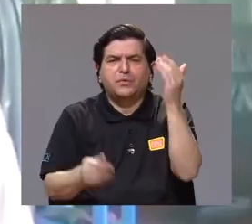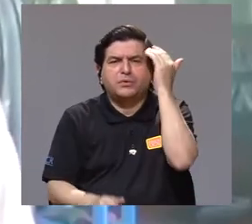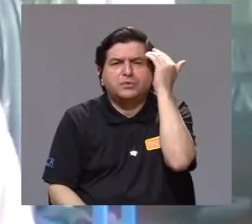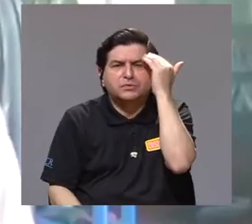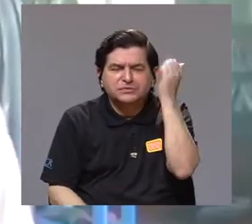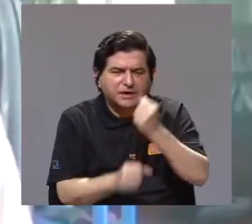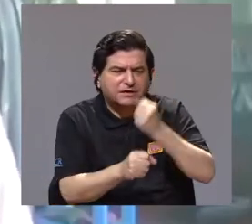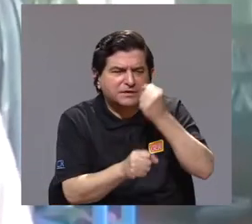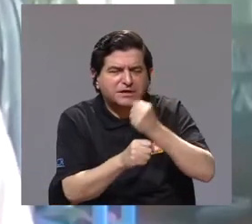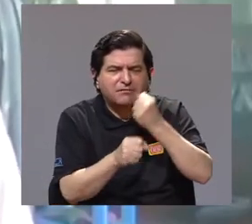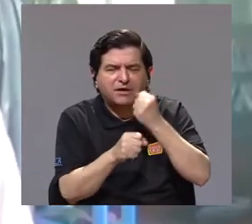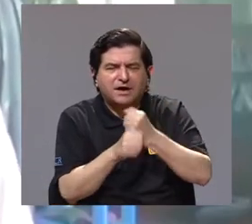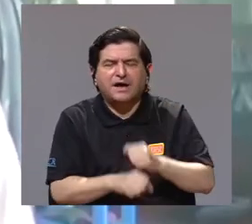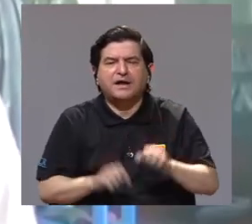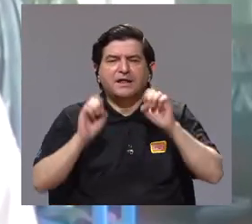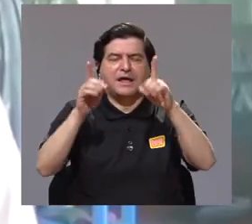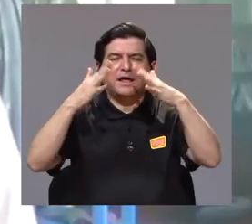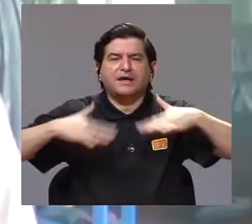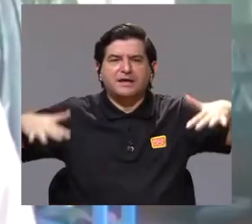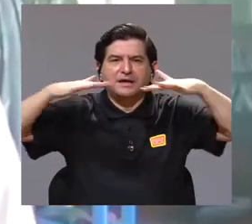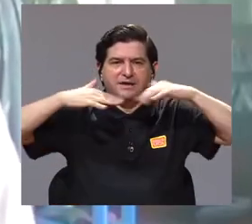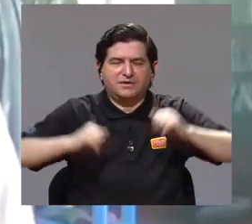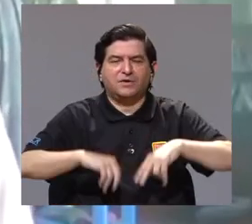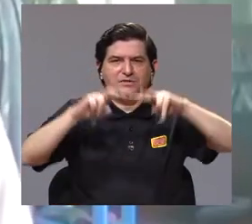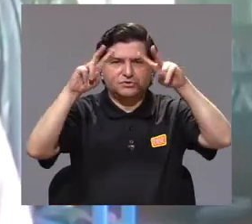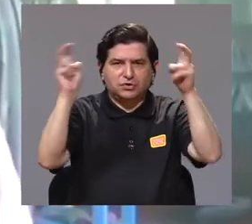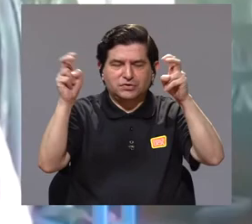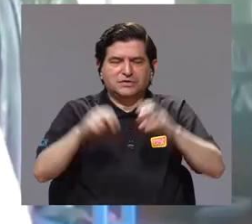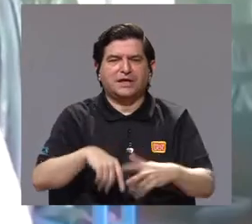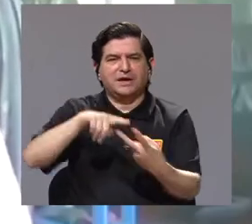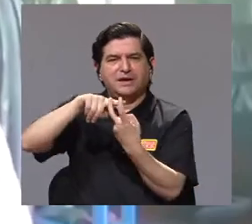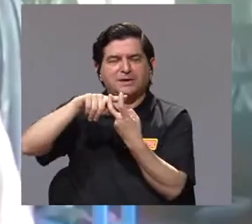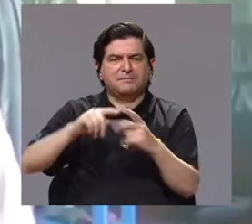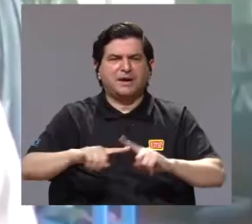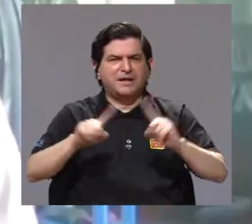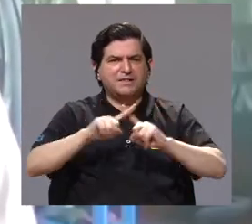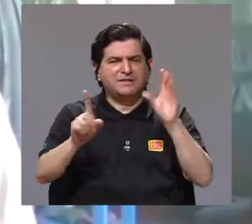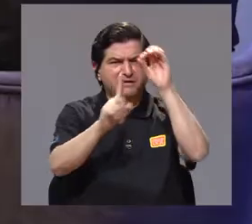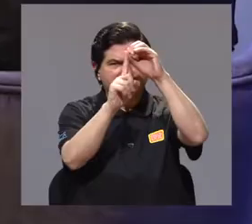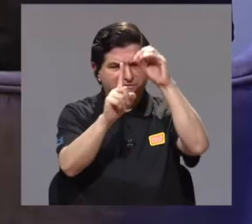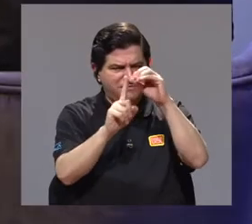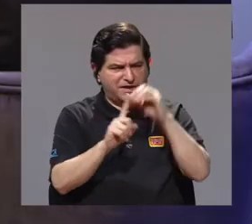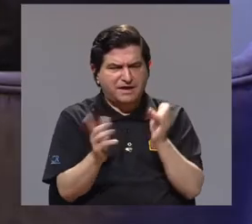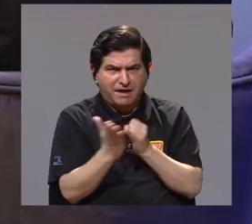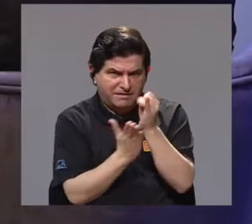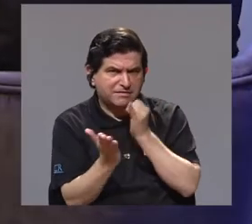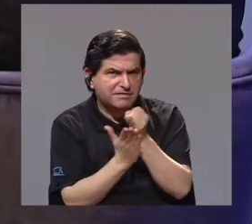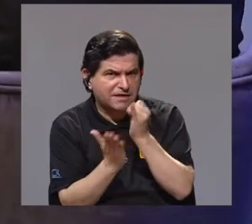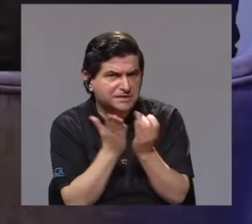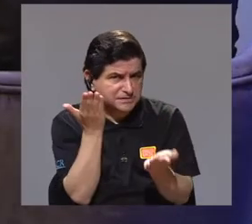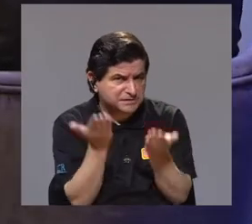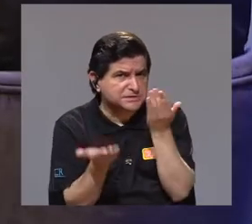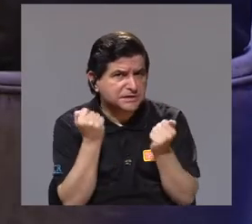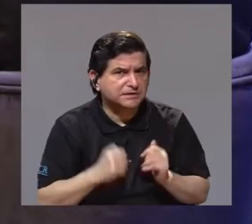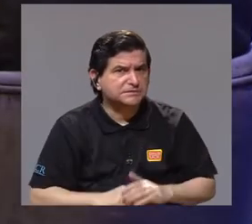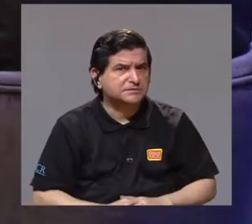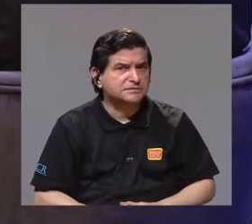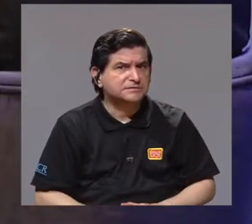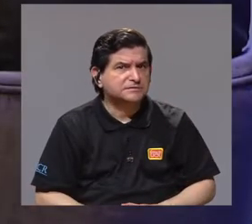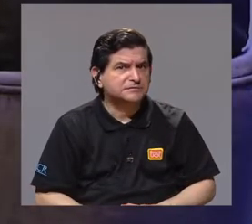generando conocimiento y trabajando en educación ambiental también con el tema de murciélagos. Con diferentes objetivos de investigación,